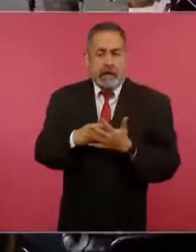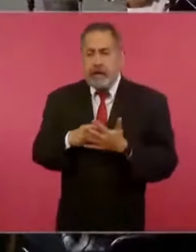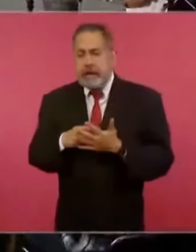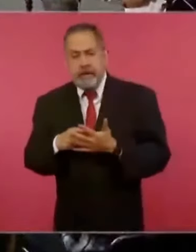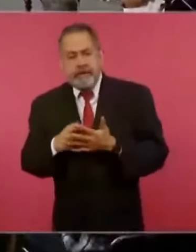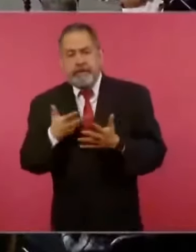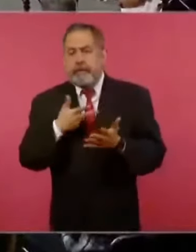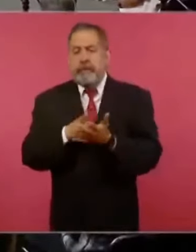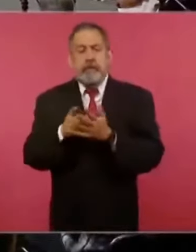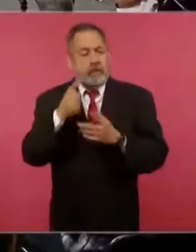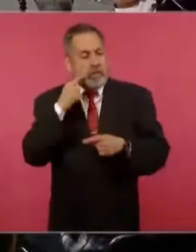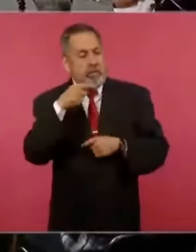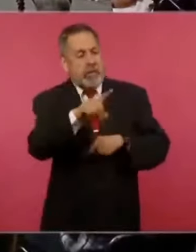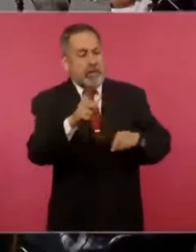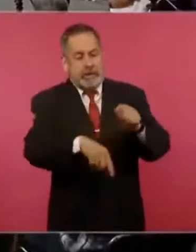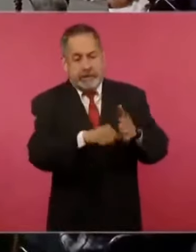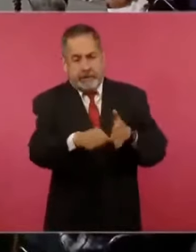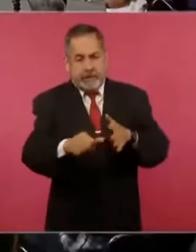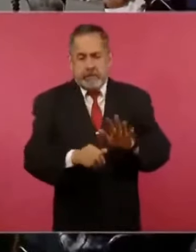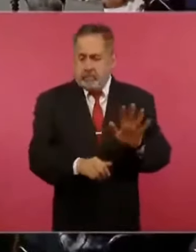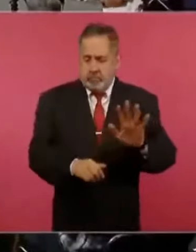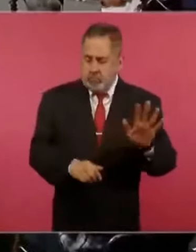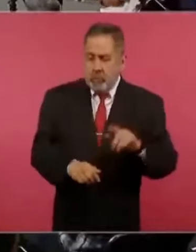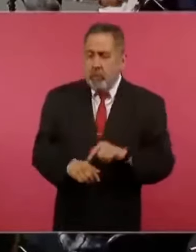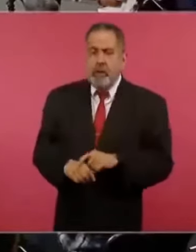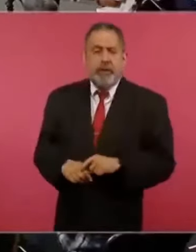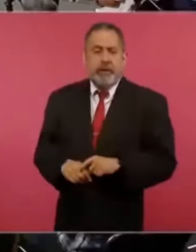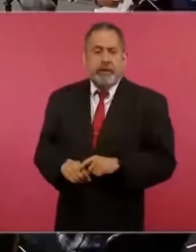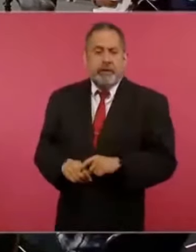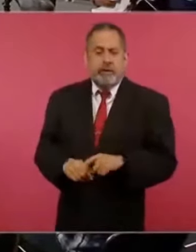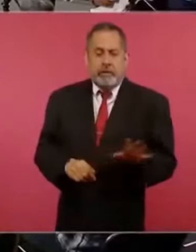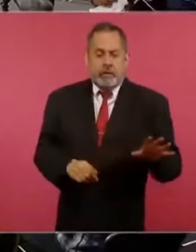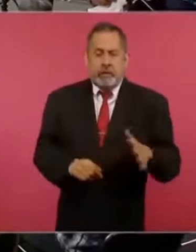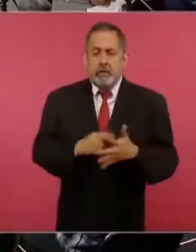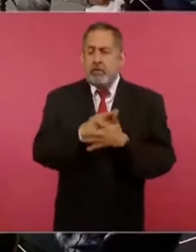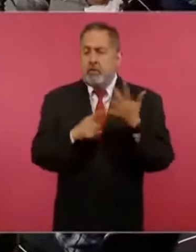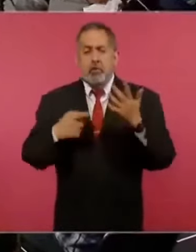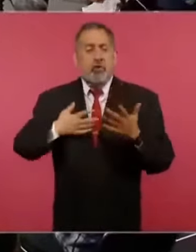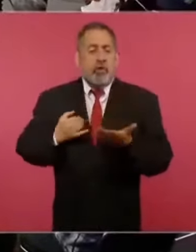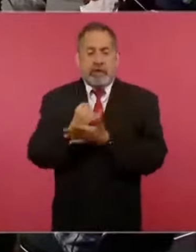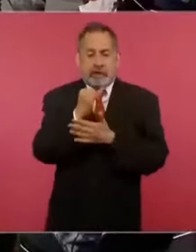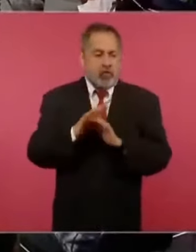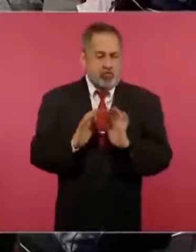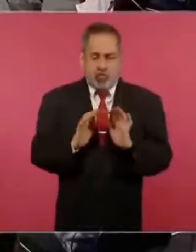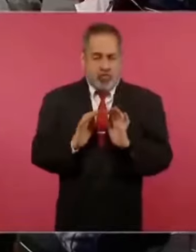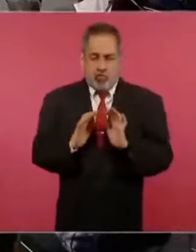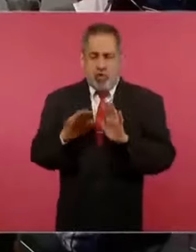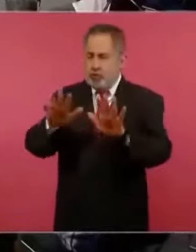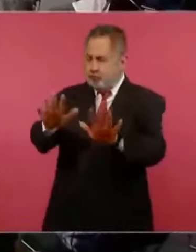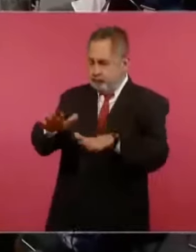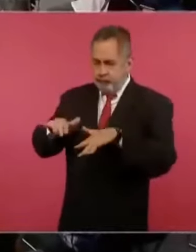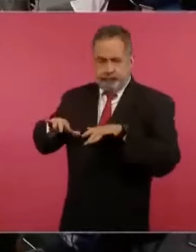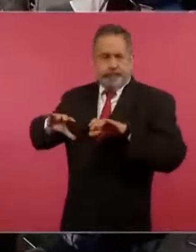ese privilegio que es